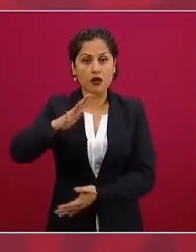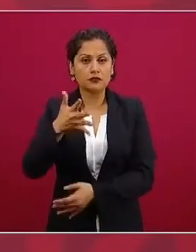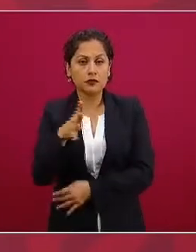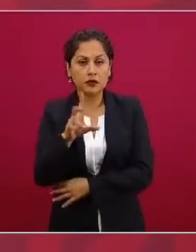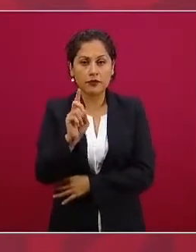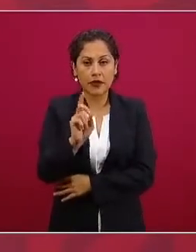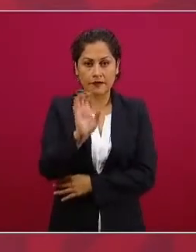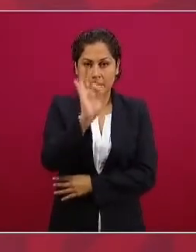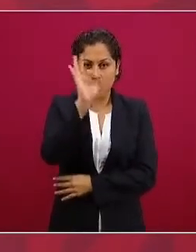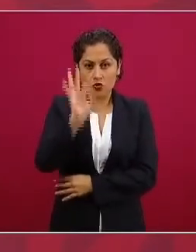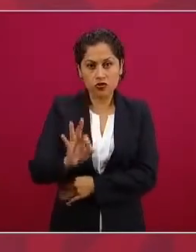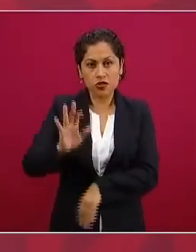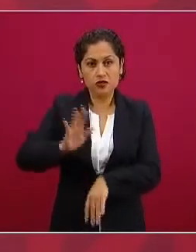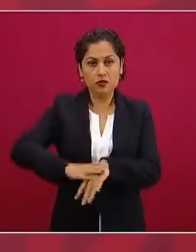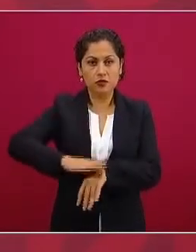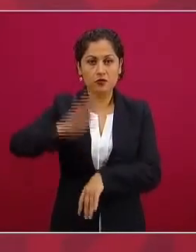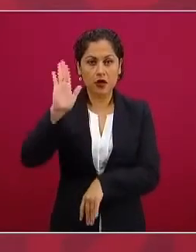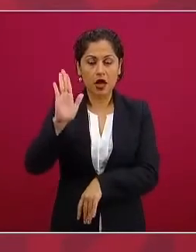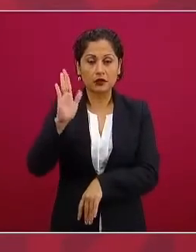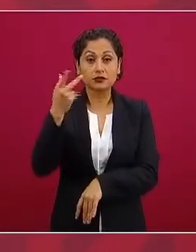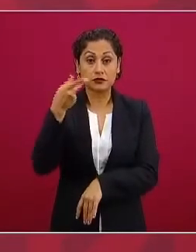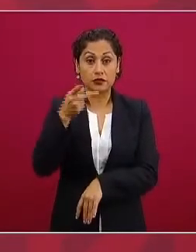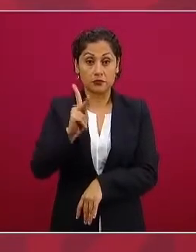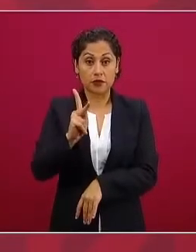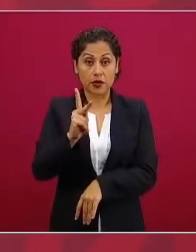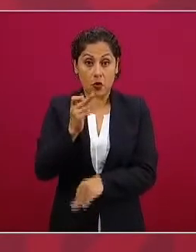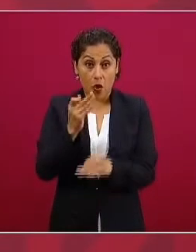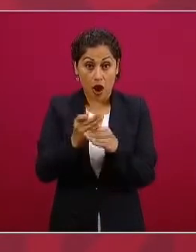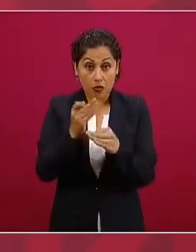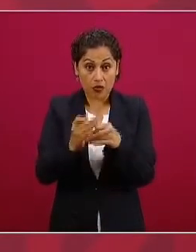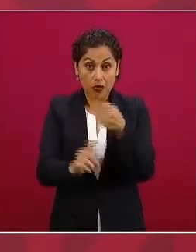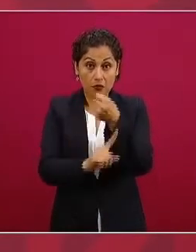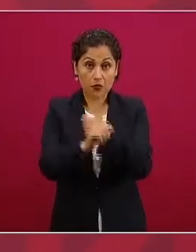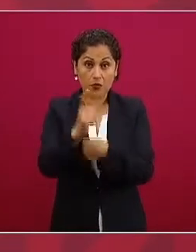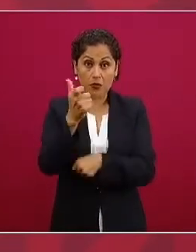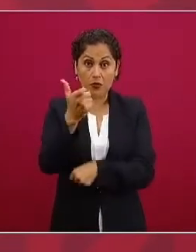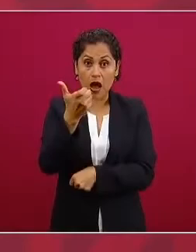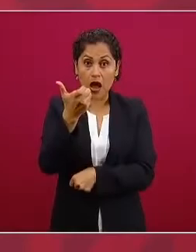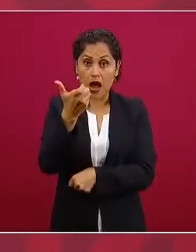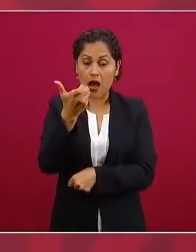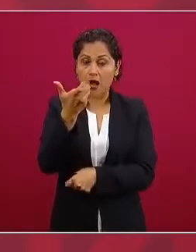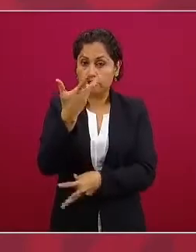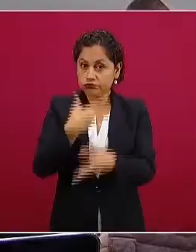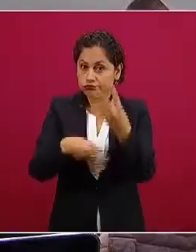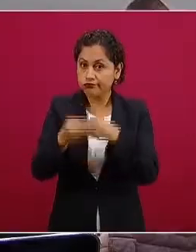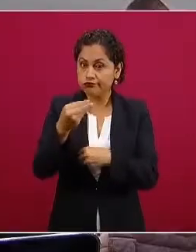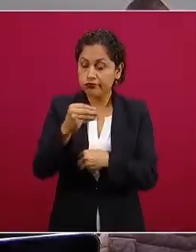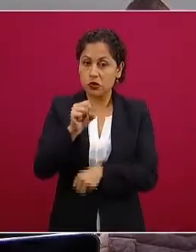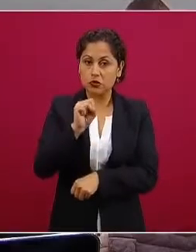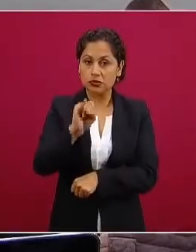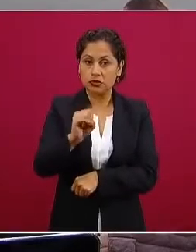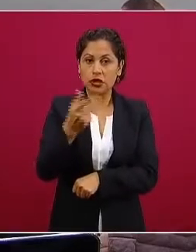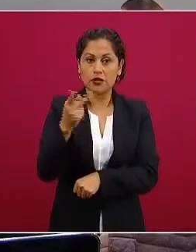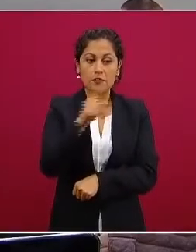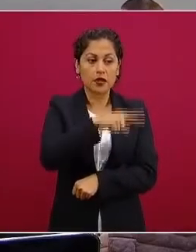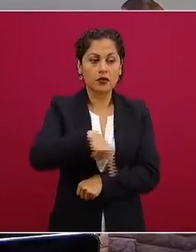a pesar de la crisis y es muy probable